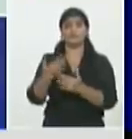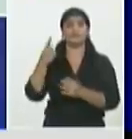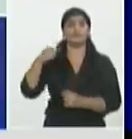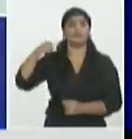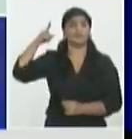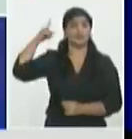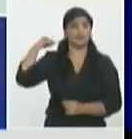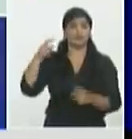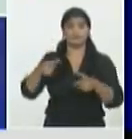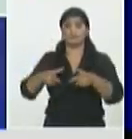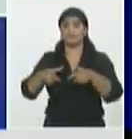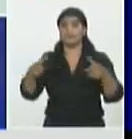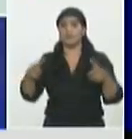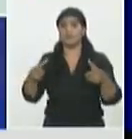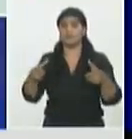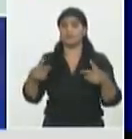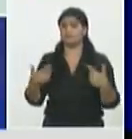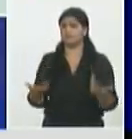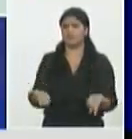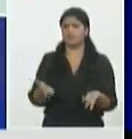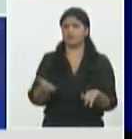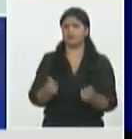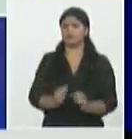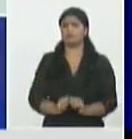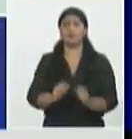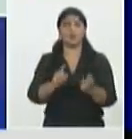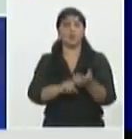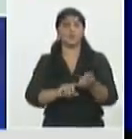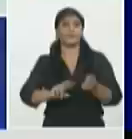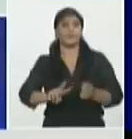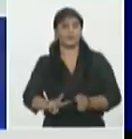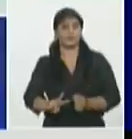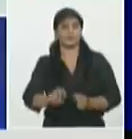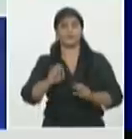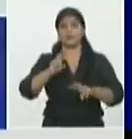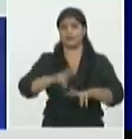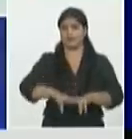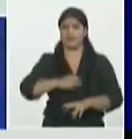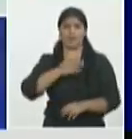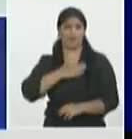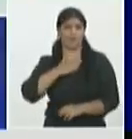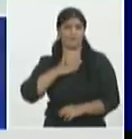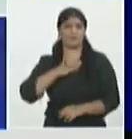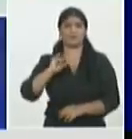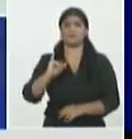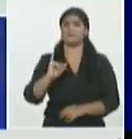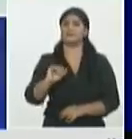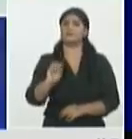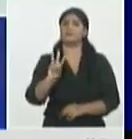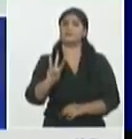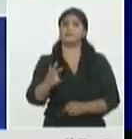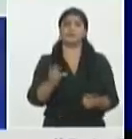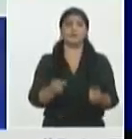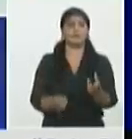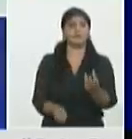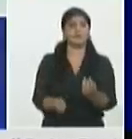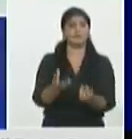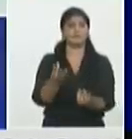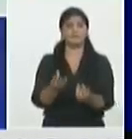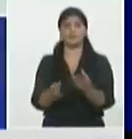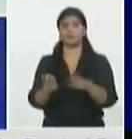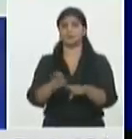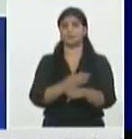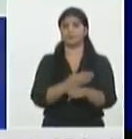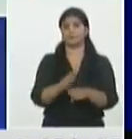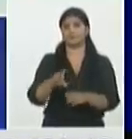cifras mayores la provincia de La Habana con 63 eventos activos Pinar